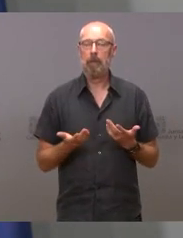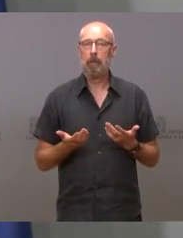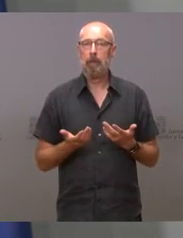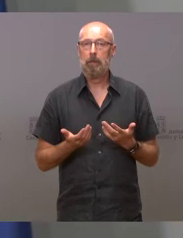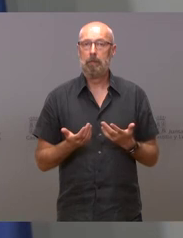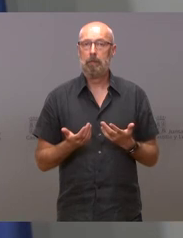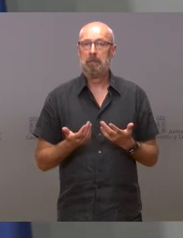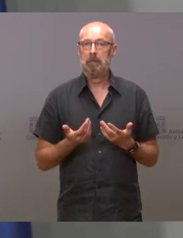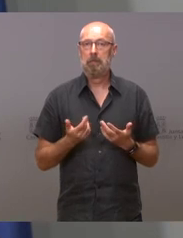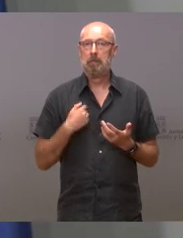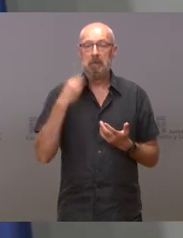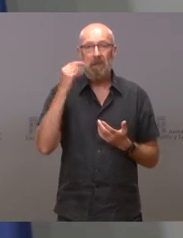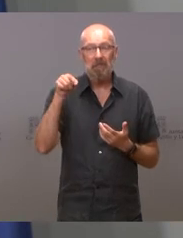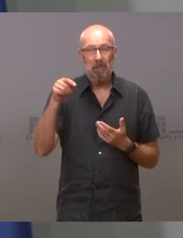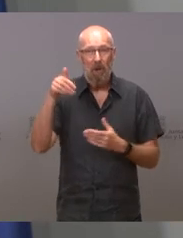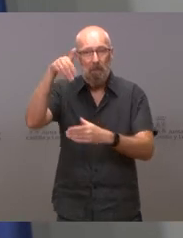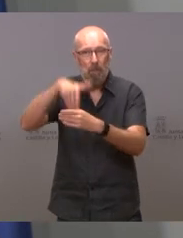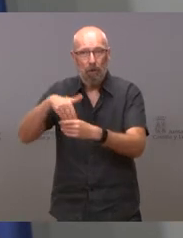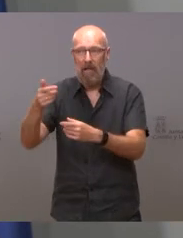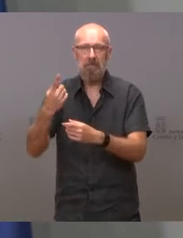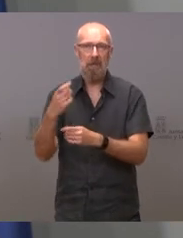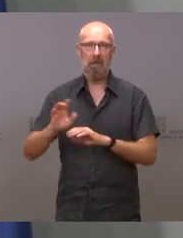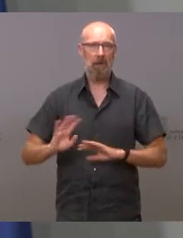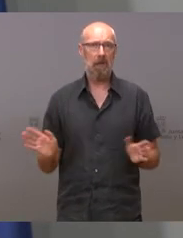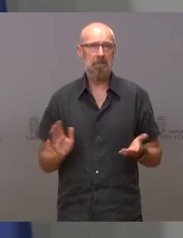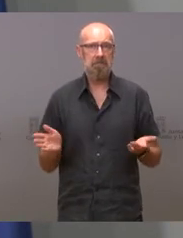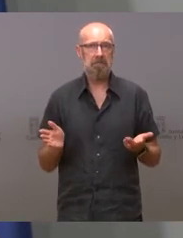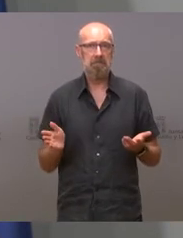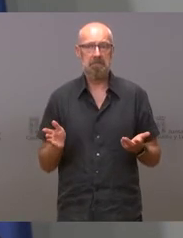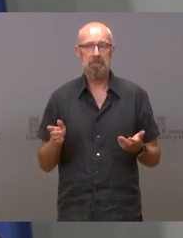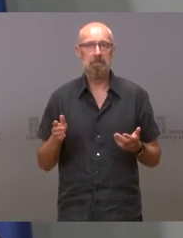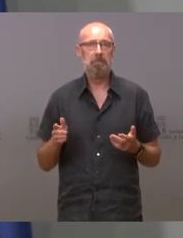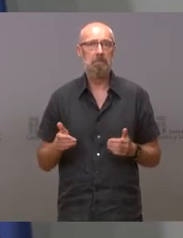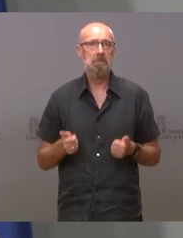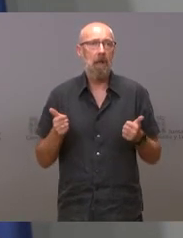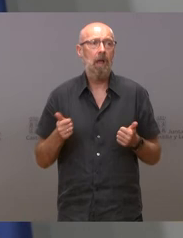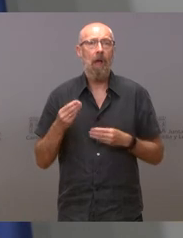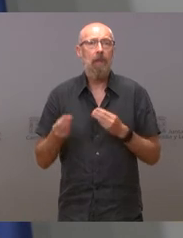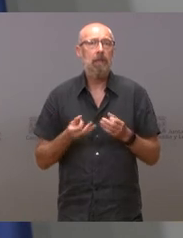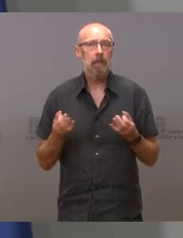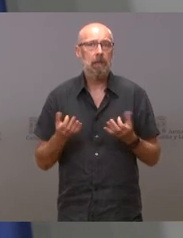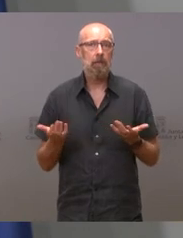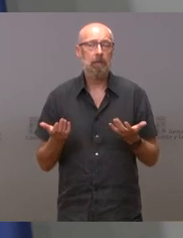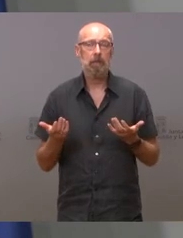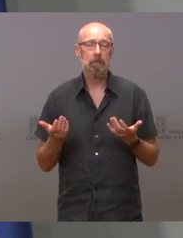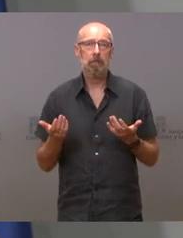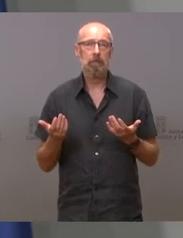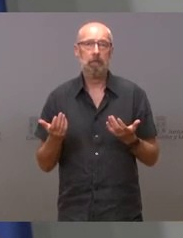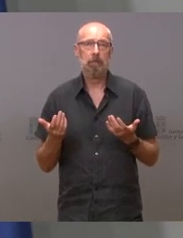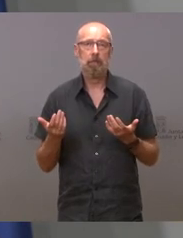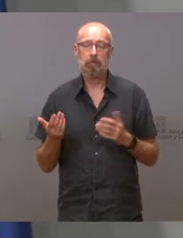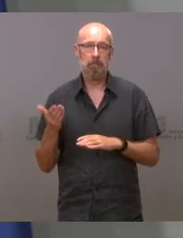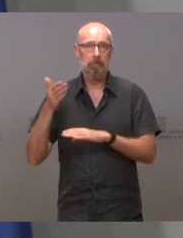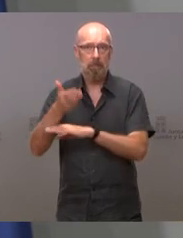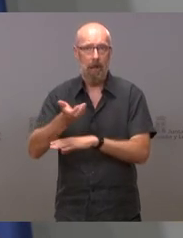No creo que hay que votarlo. Es decir, que lo que tienen que hacer es o bien dirigirse a la Junta directamente o